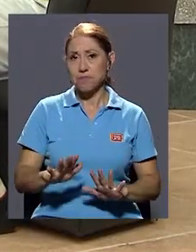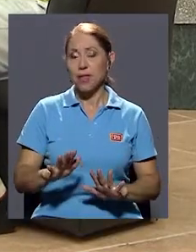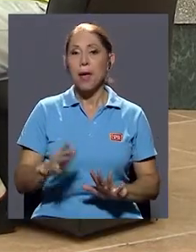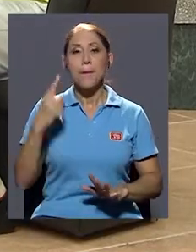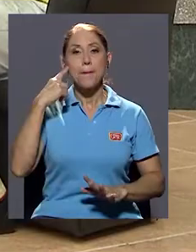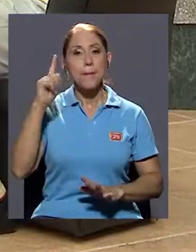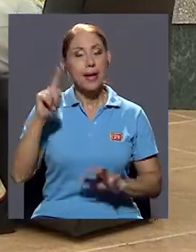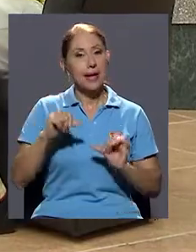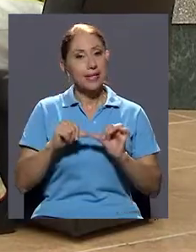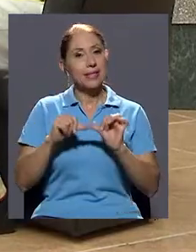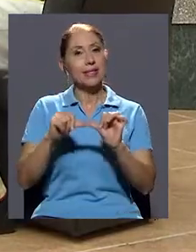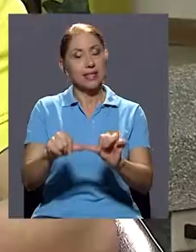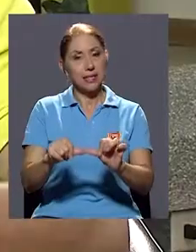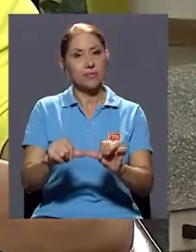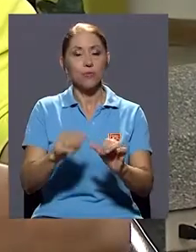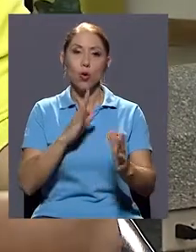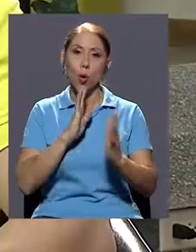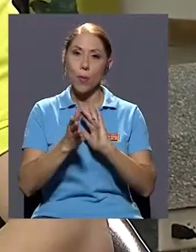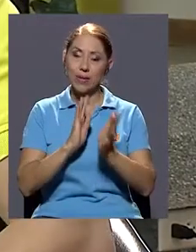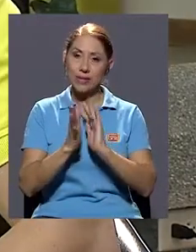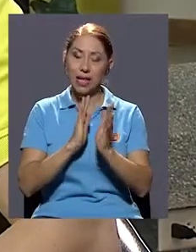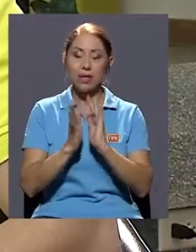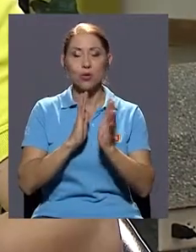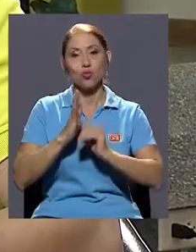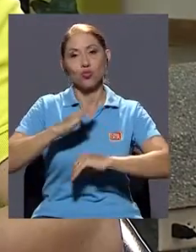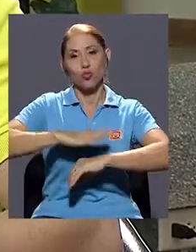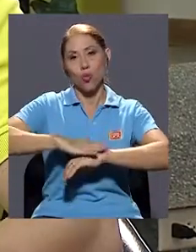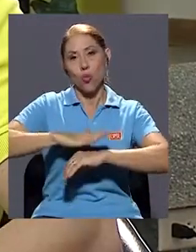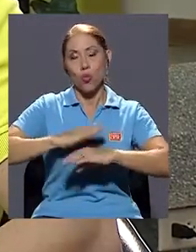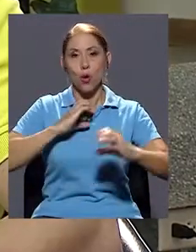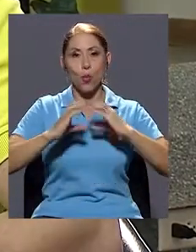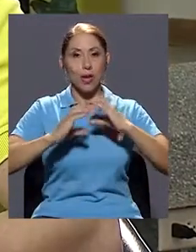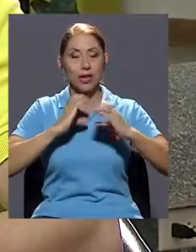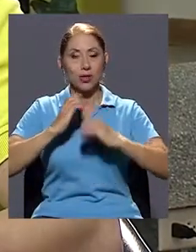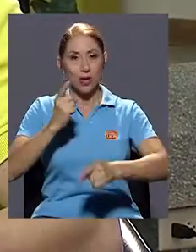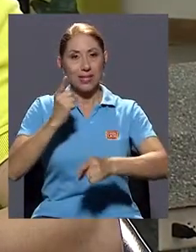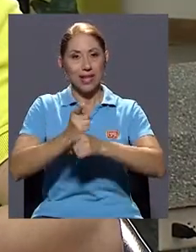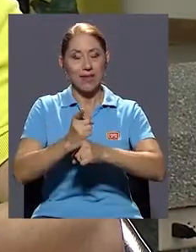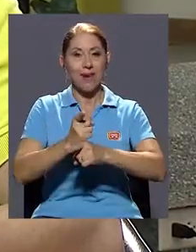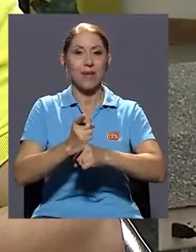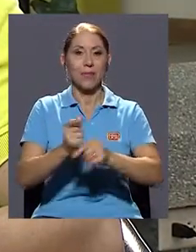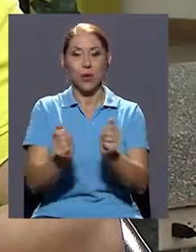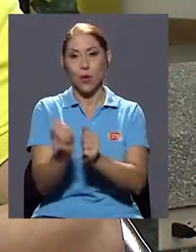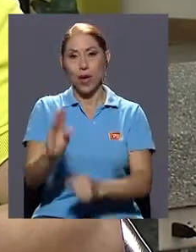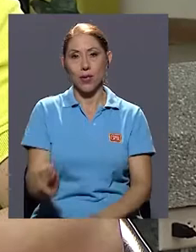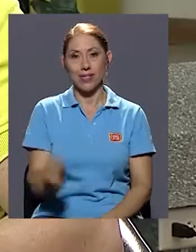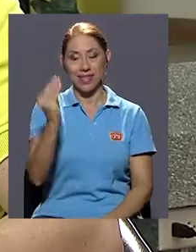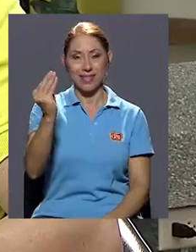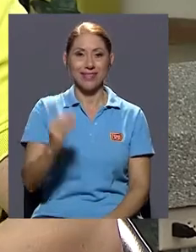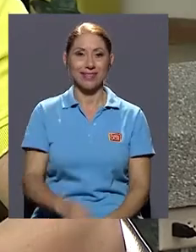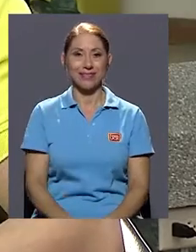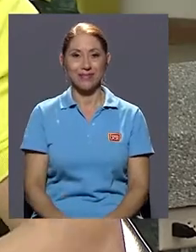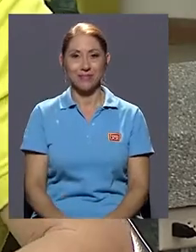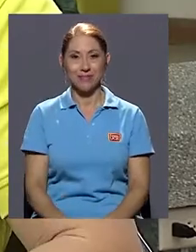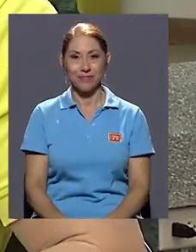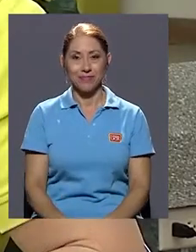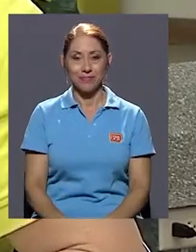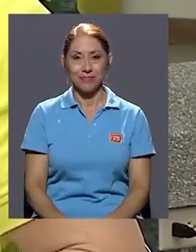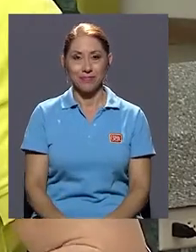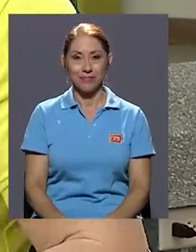don Mariano Fabiola, para seguir conversando acerca de la comunicación asertiva en adolescentes. Gracias